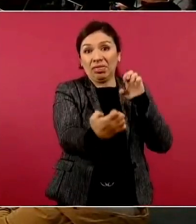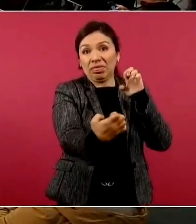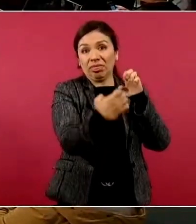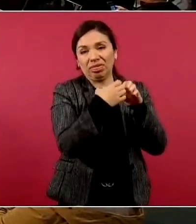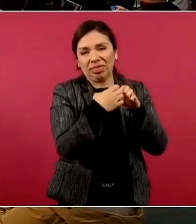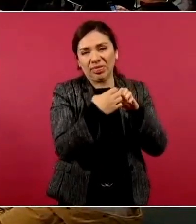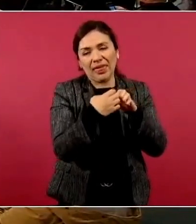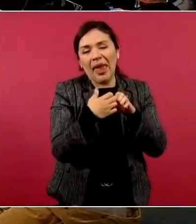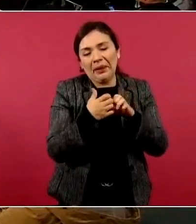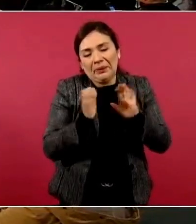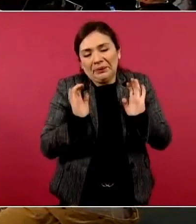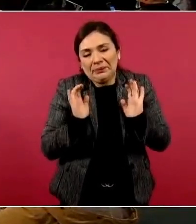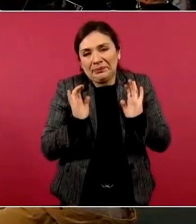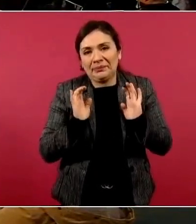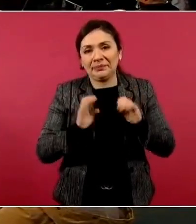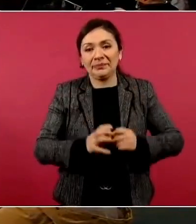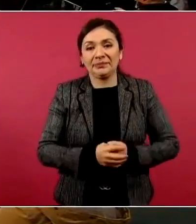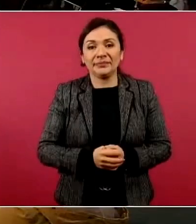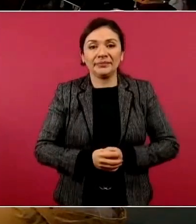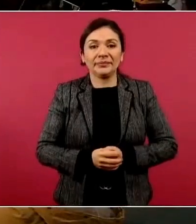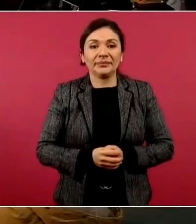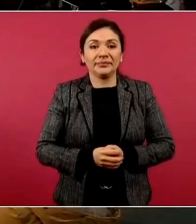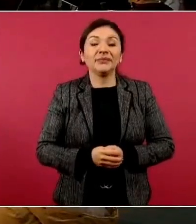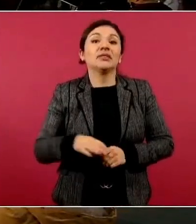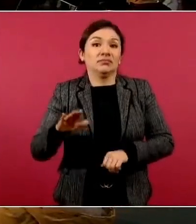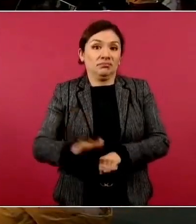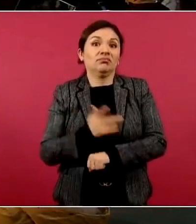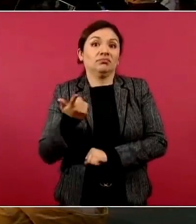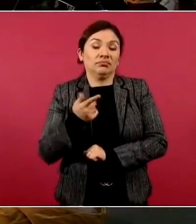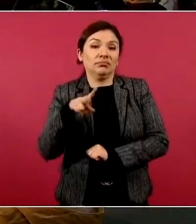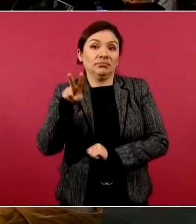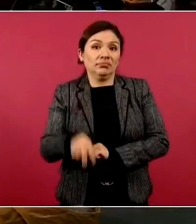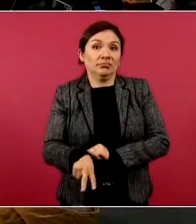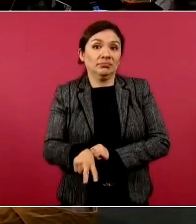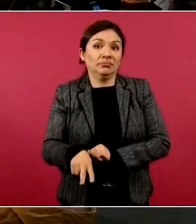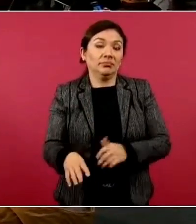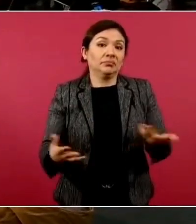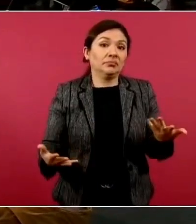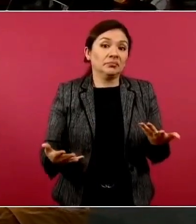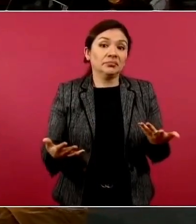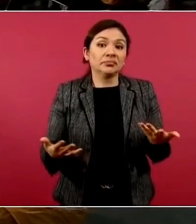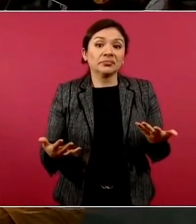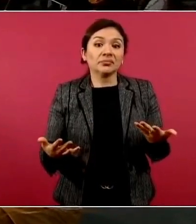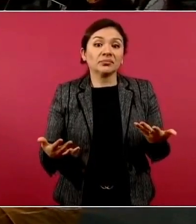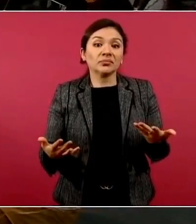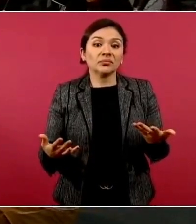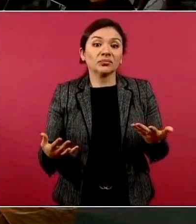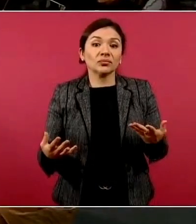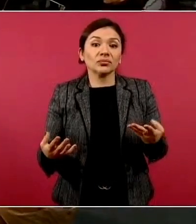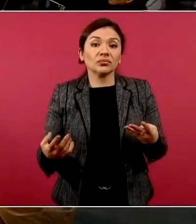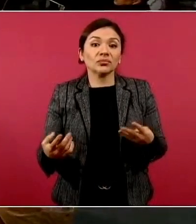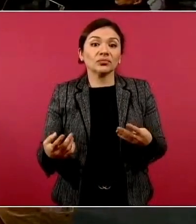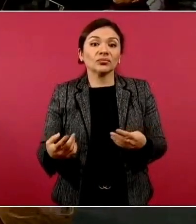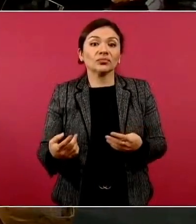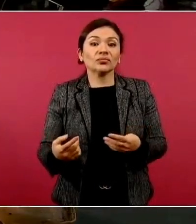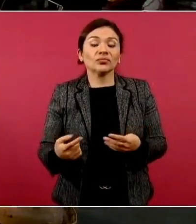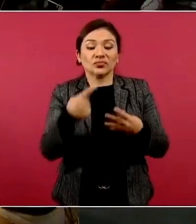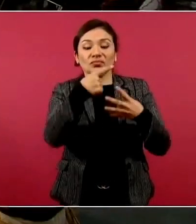porque como nos tienen animadversión,